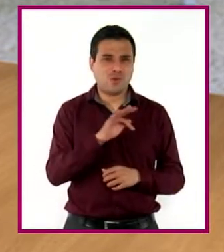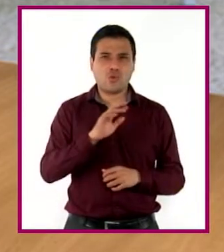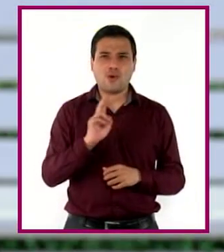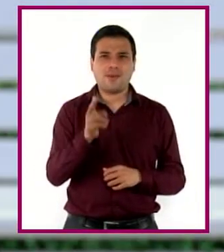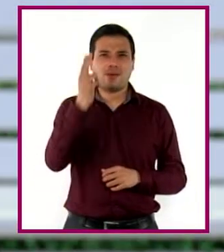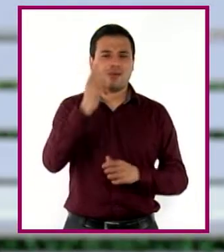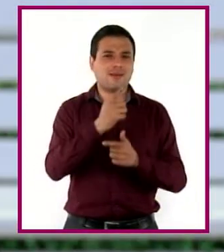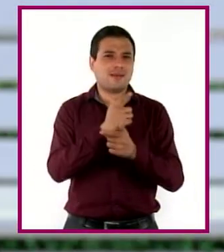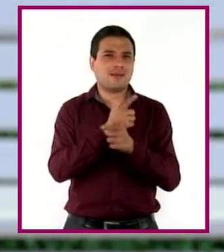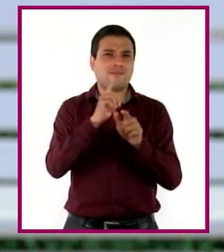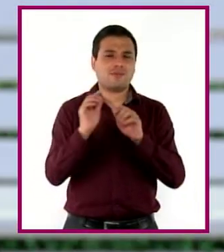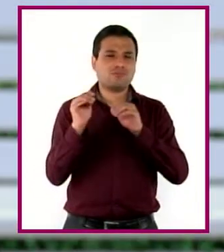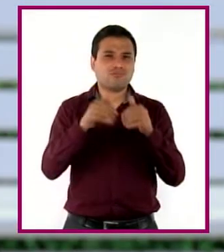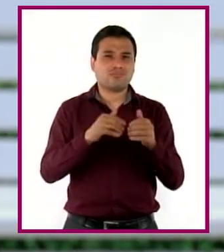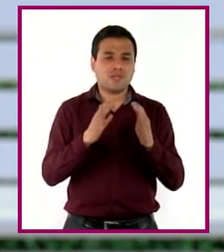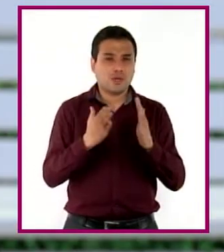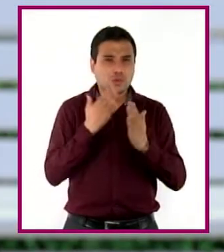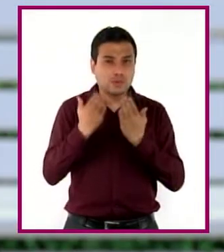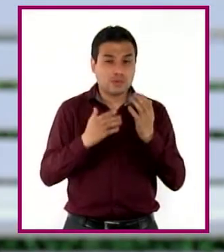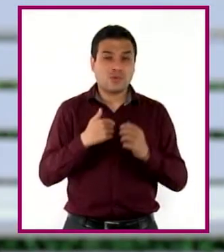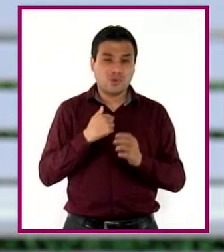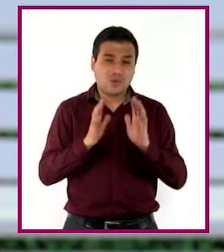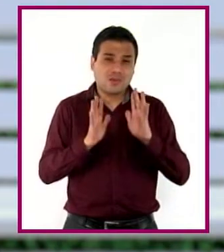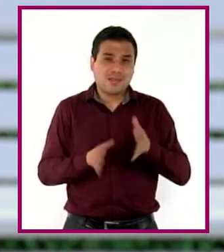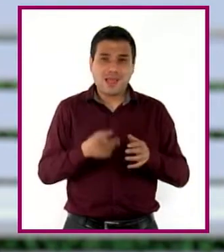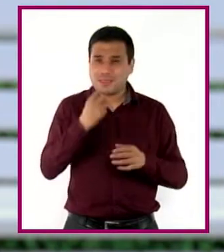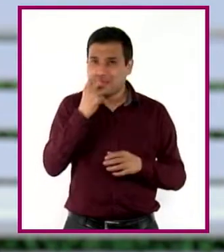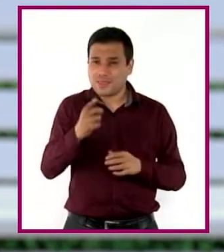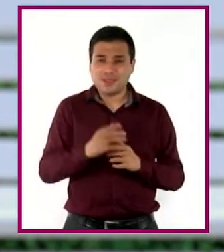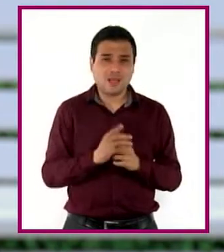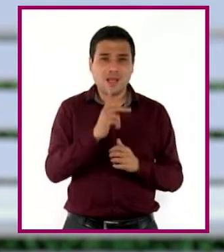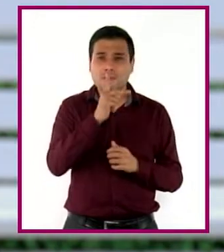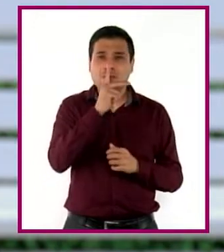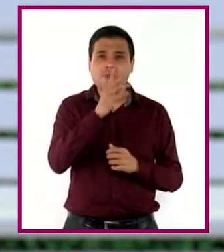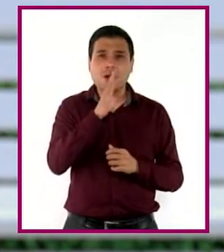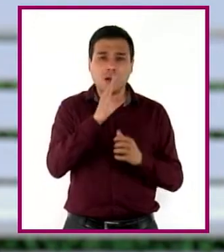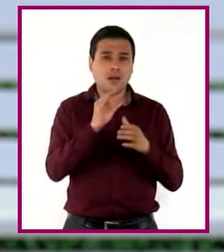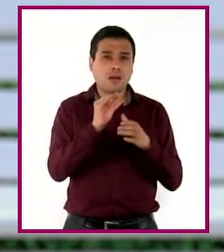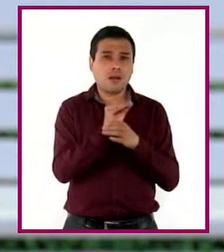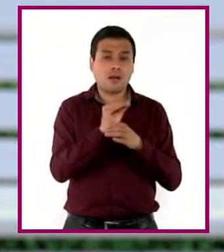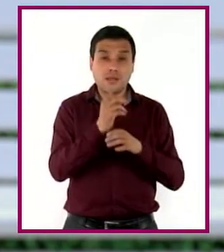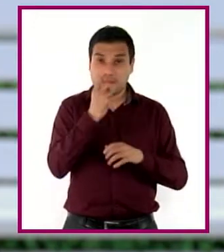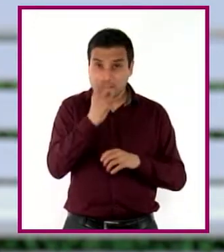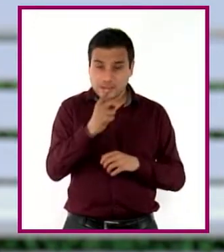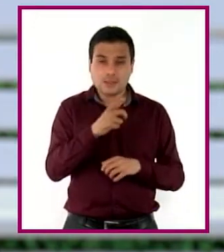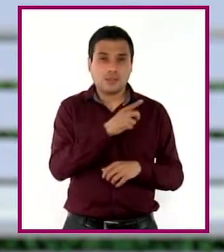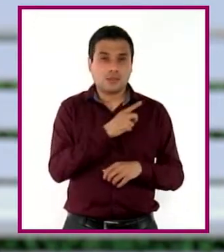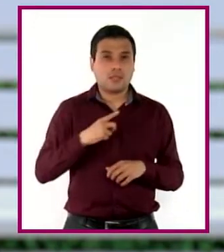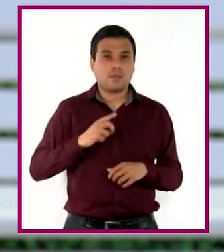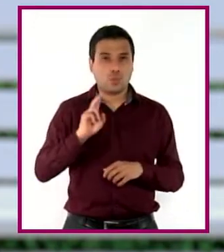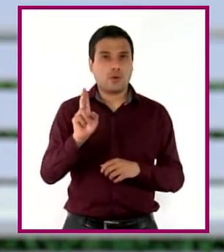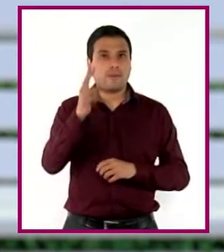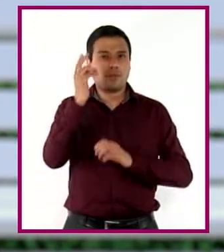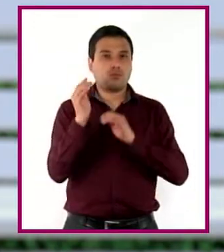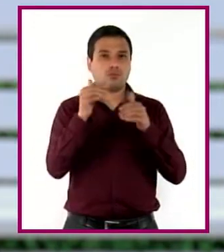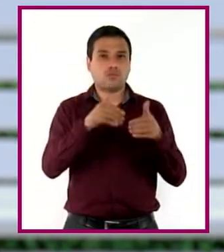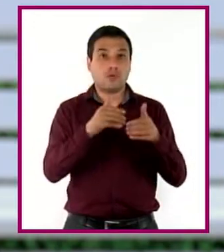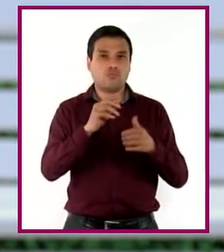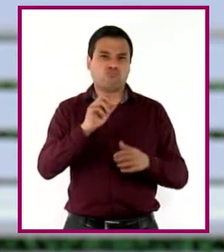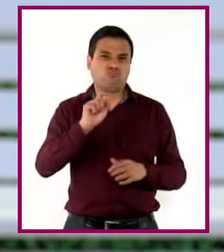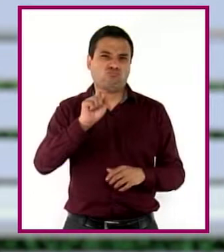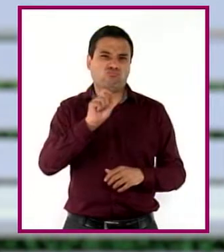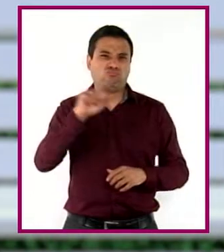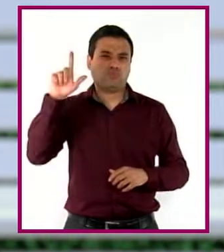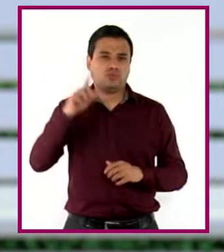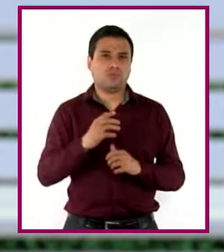esfuerces. Eso mismo les dije, pero no me escuchan. Ellos dicen que si no estudié en una universidad de prestigio,